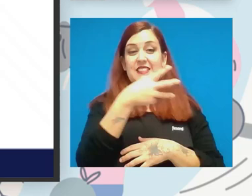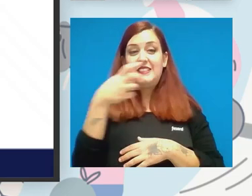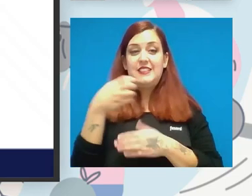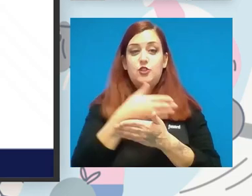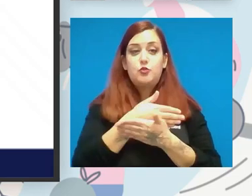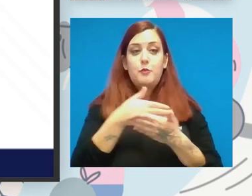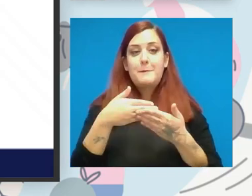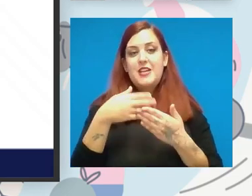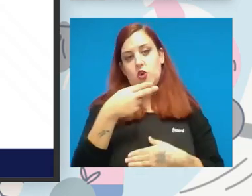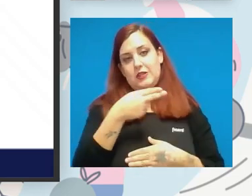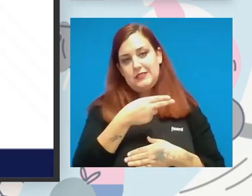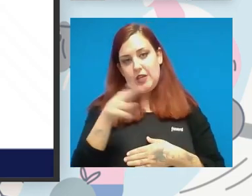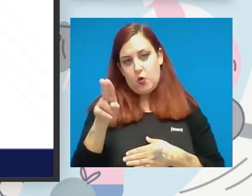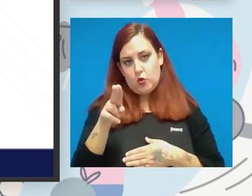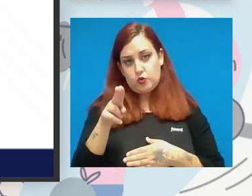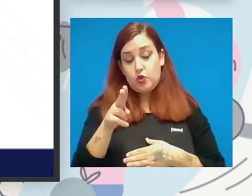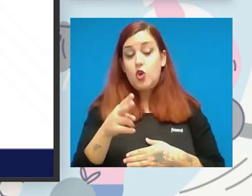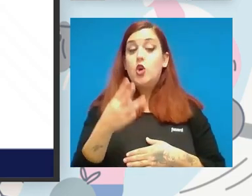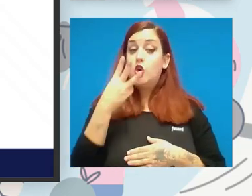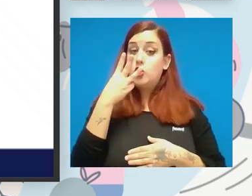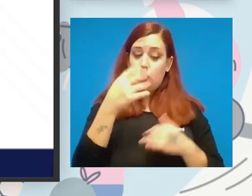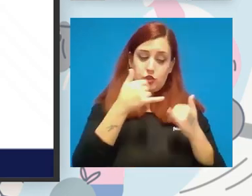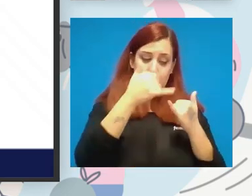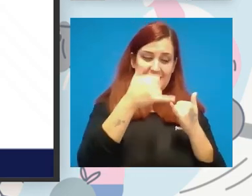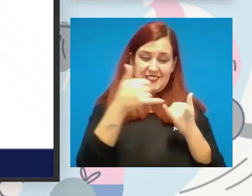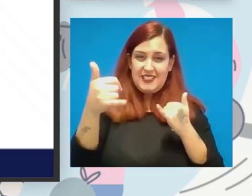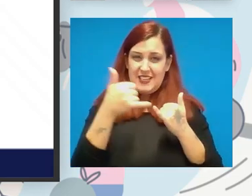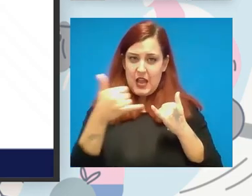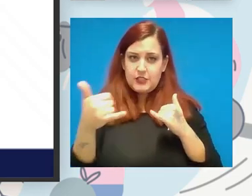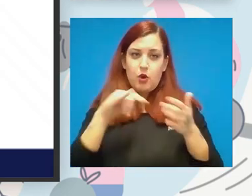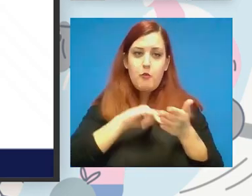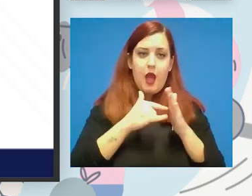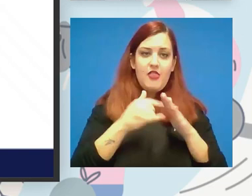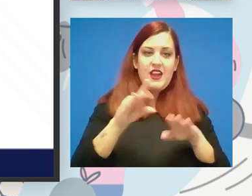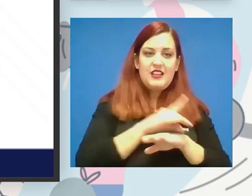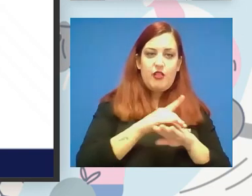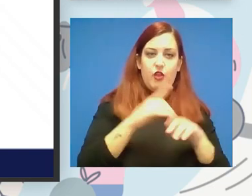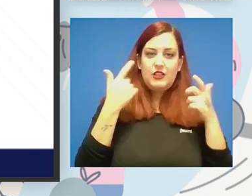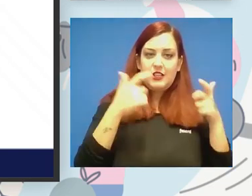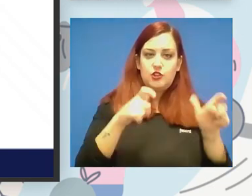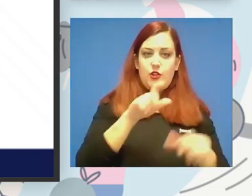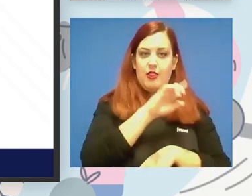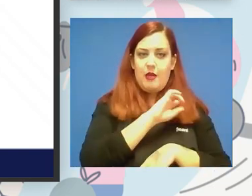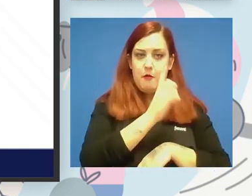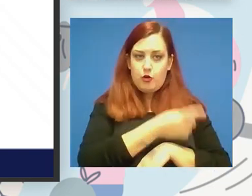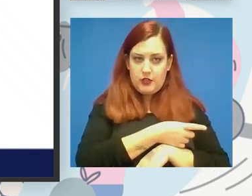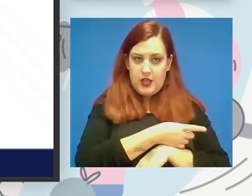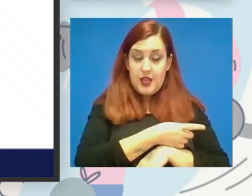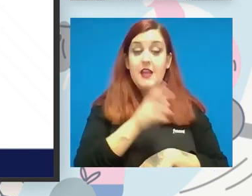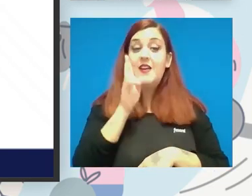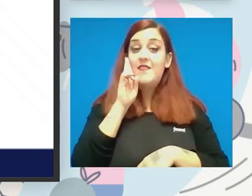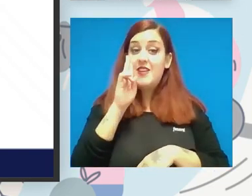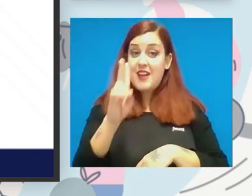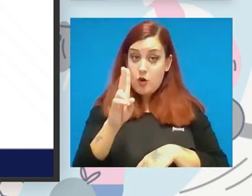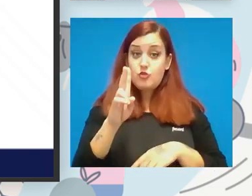son tres líneas un plan de digitalización del sector del deporte incluso fijaros que en el plan de